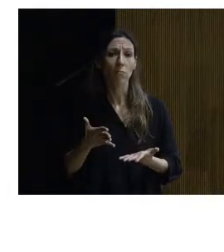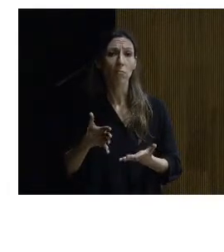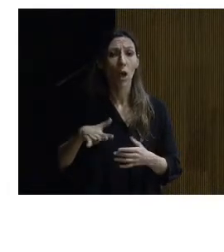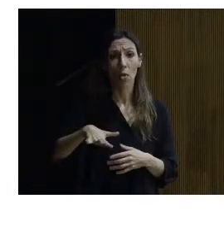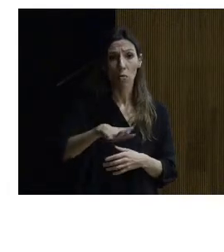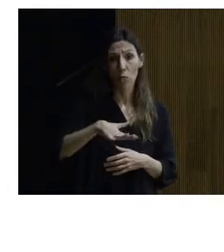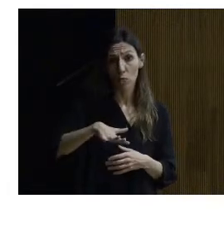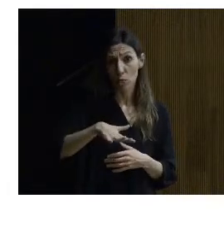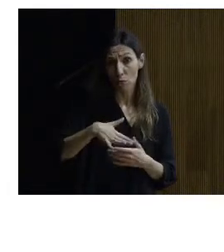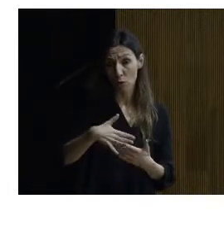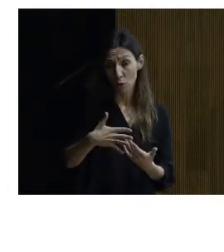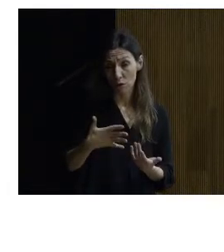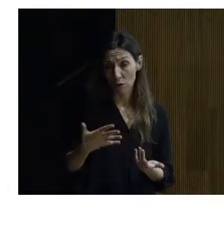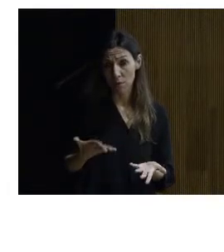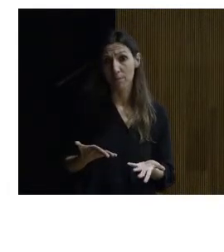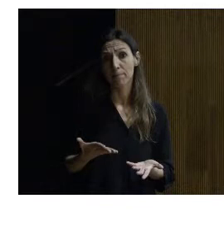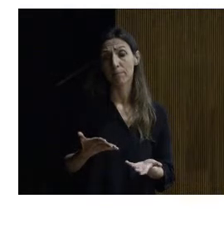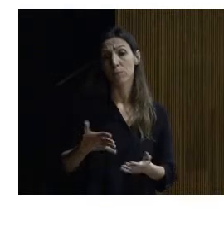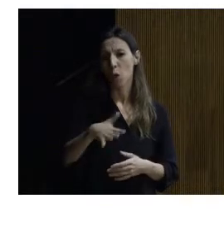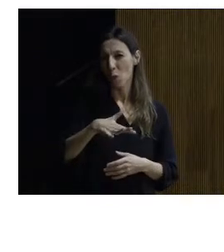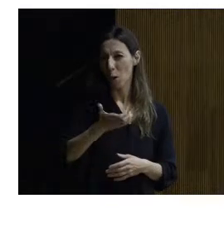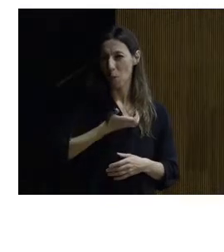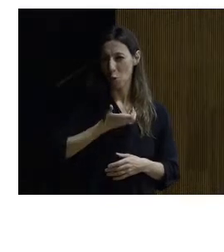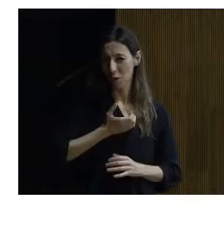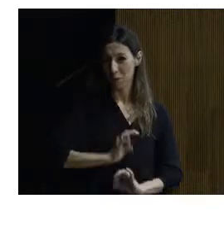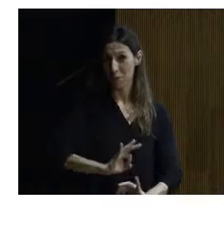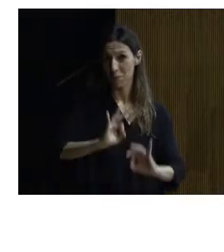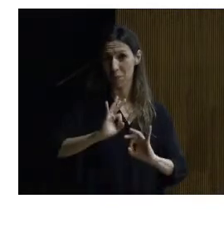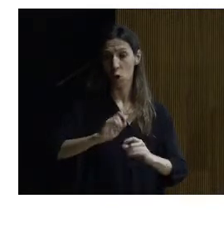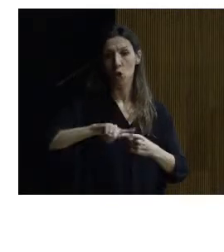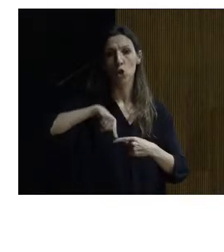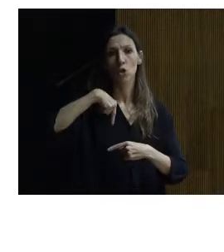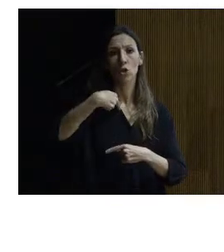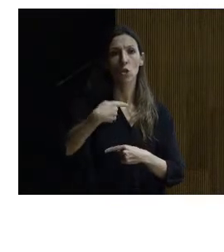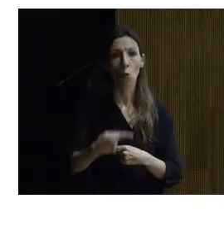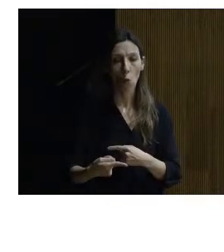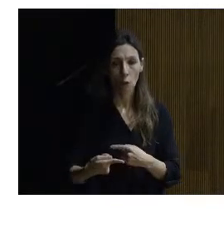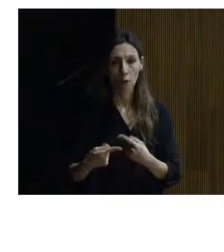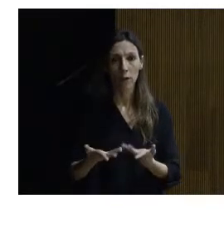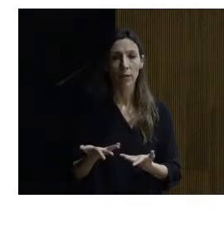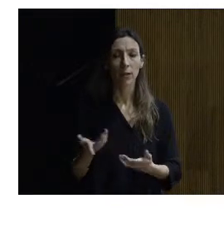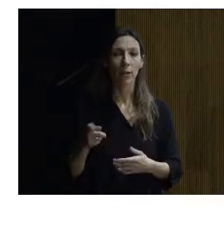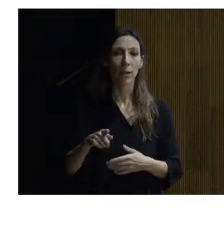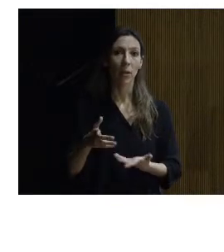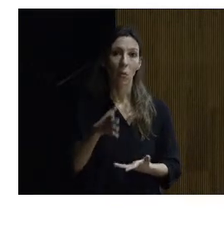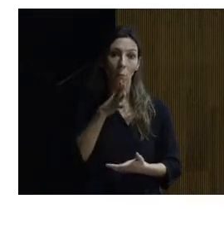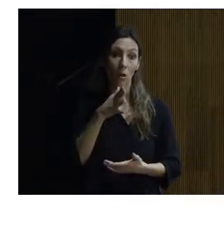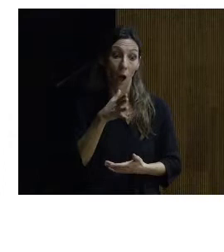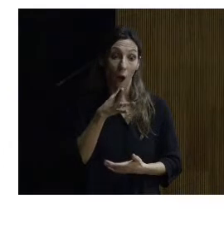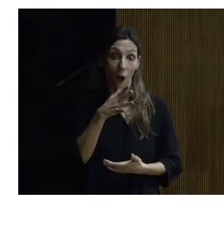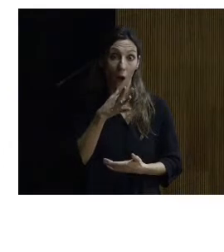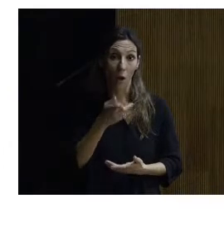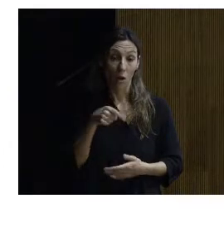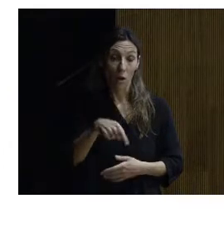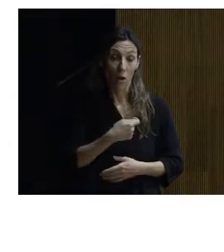rodajas de este municipio en concreto como consecuencia de todo esto y como un fenómeno que está sucediendo en nuestro país